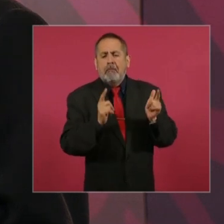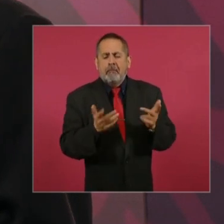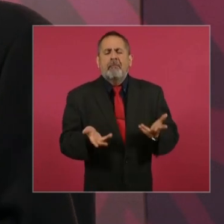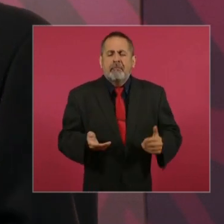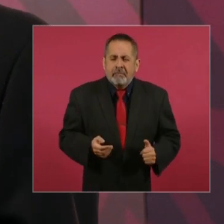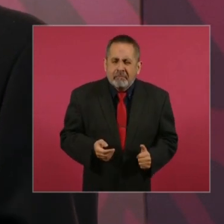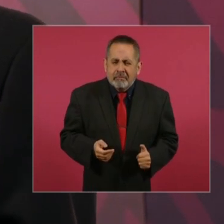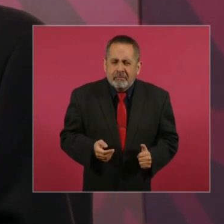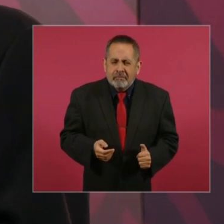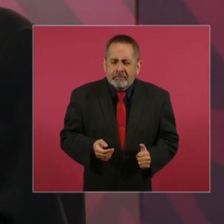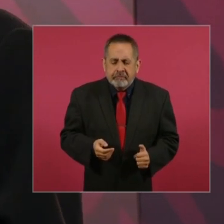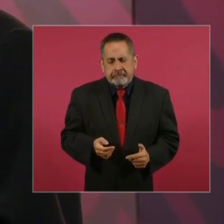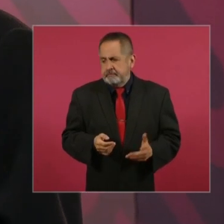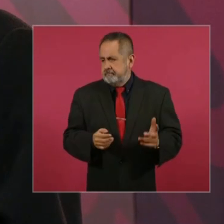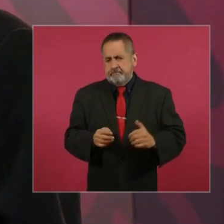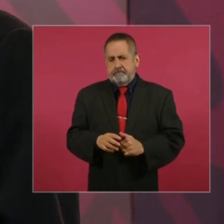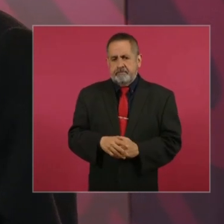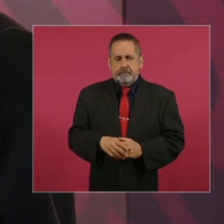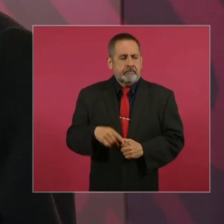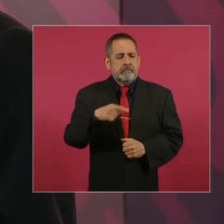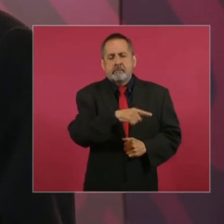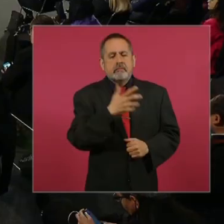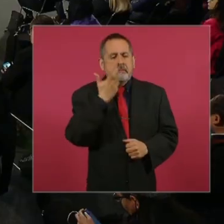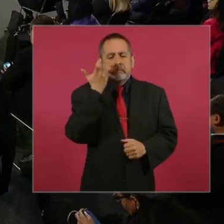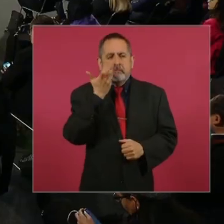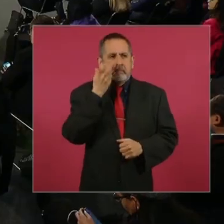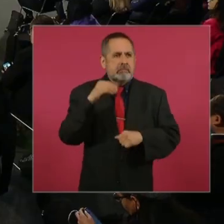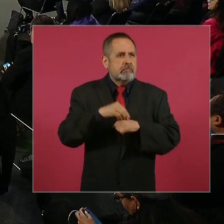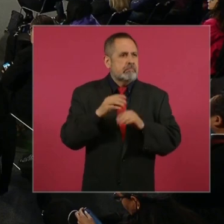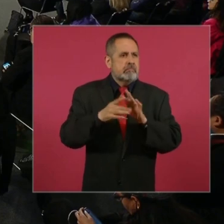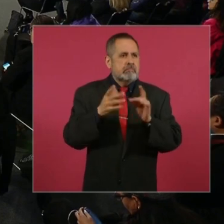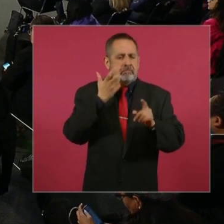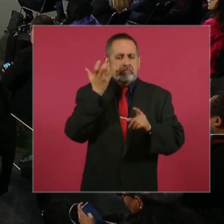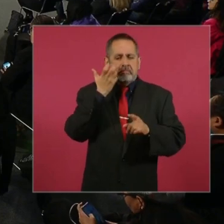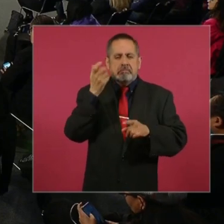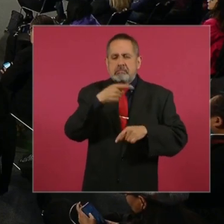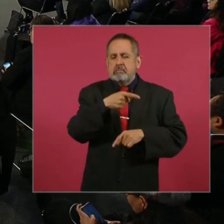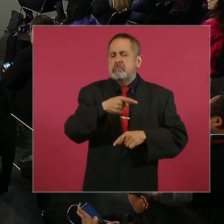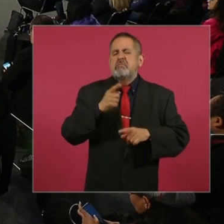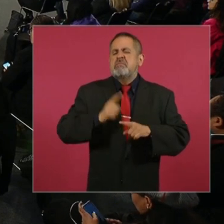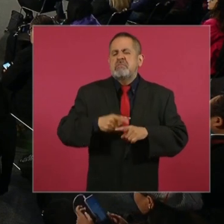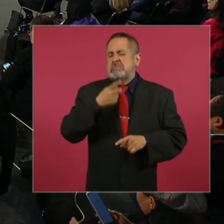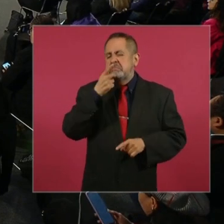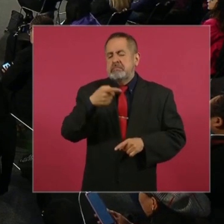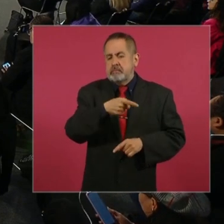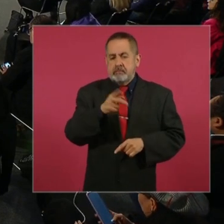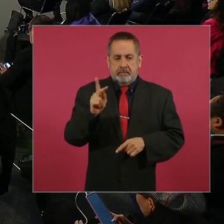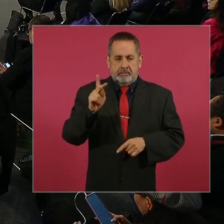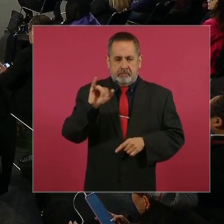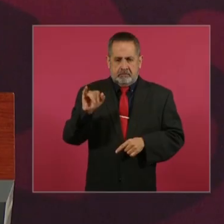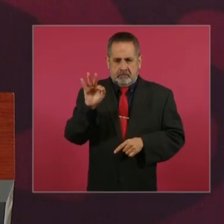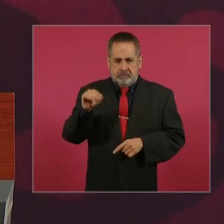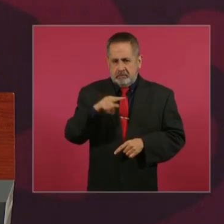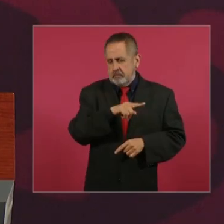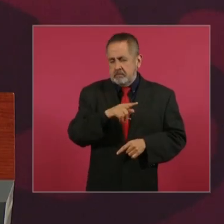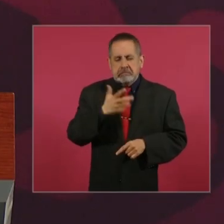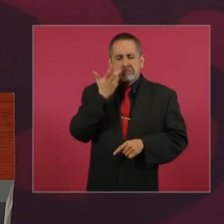¿Cuál es la excusa más usual en el Poder Judicial?